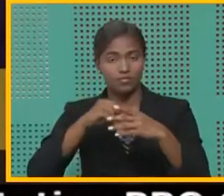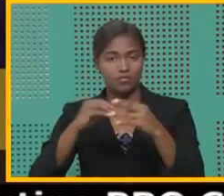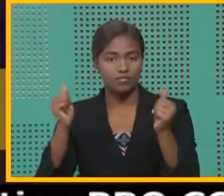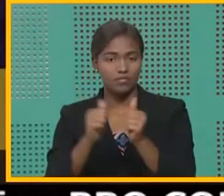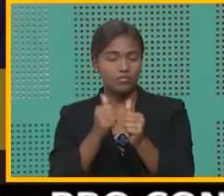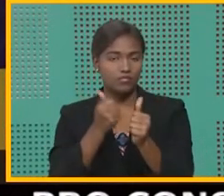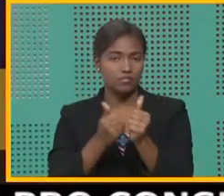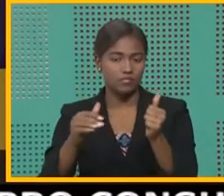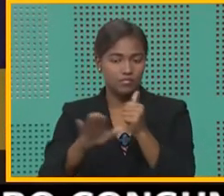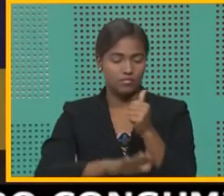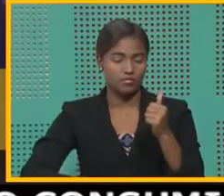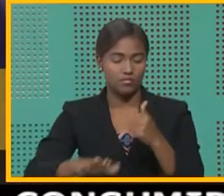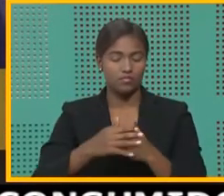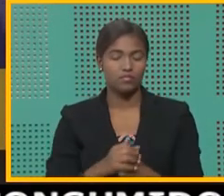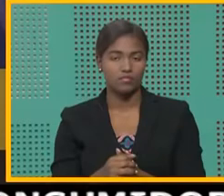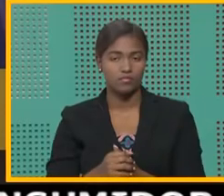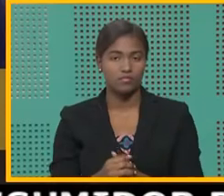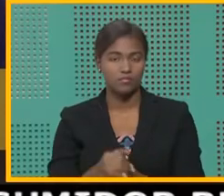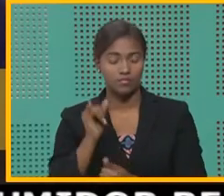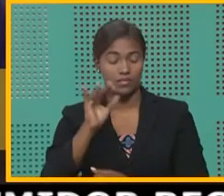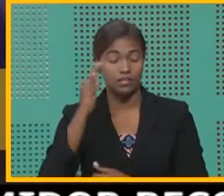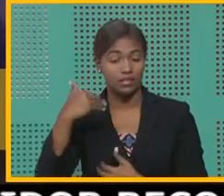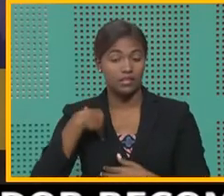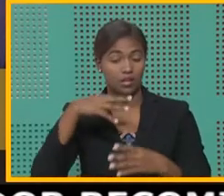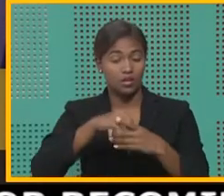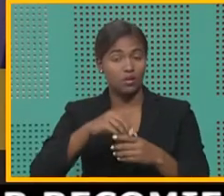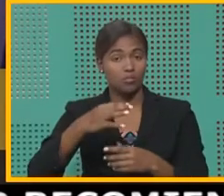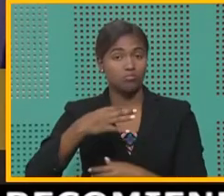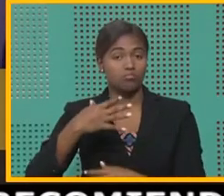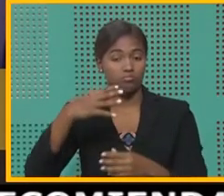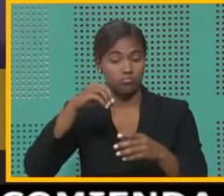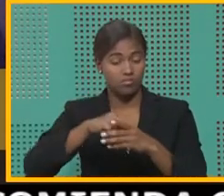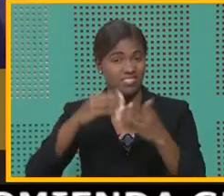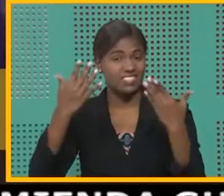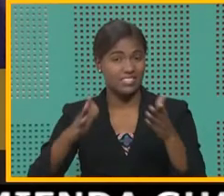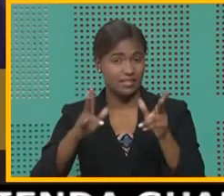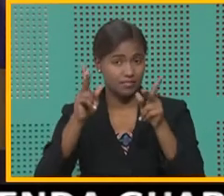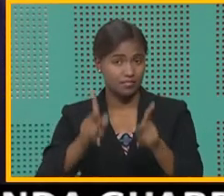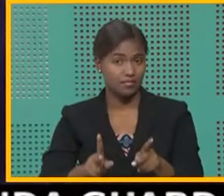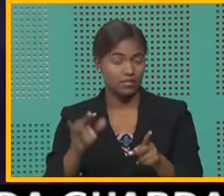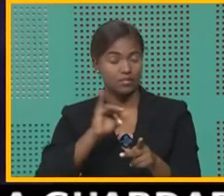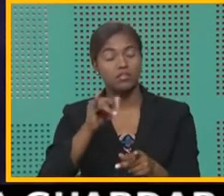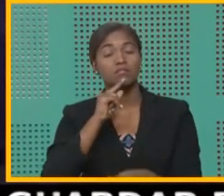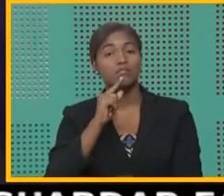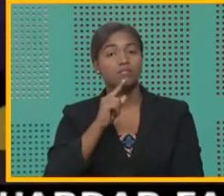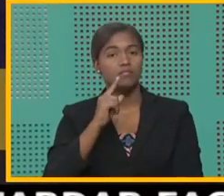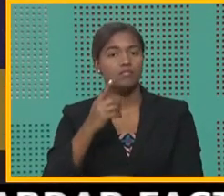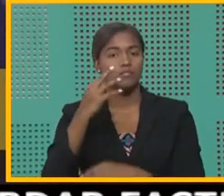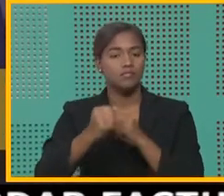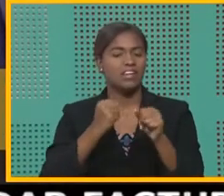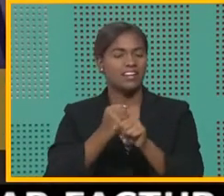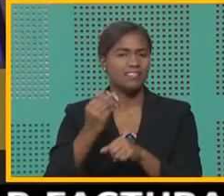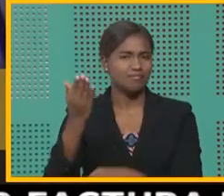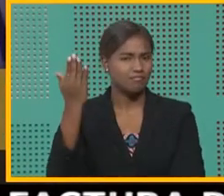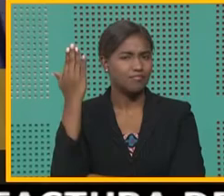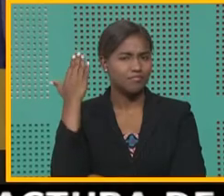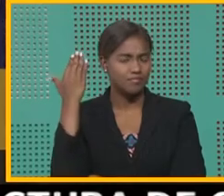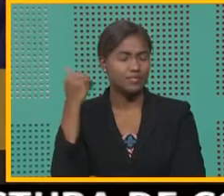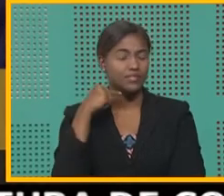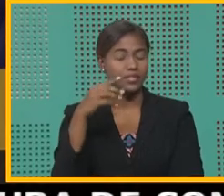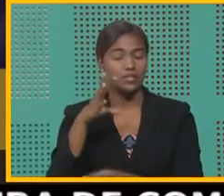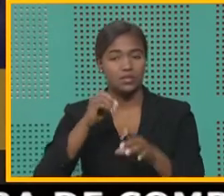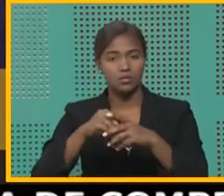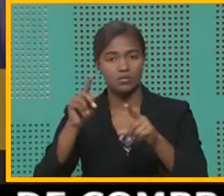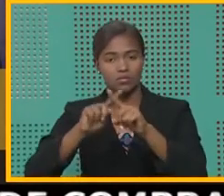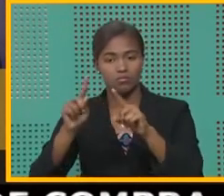los actores, de todos los que se encuentran involucrados en esto. Y la verdad que hace un año y algo fue para nosotros